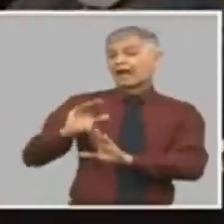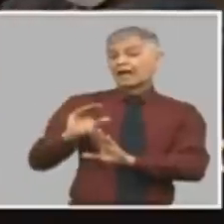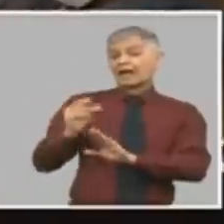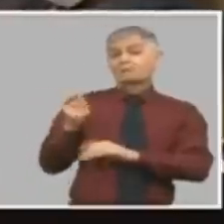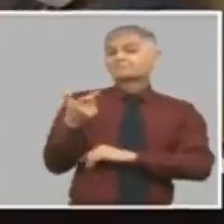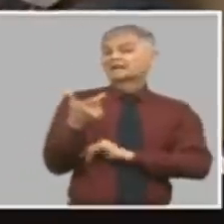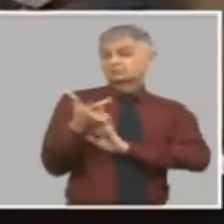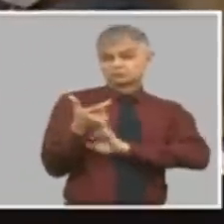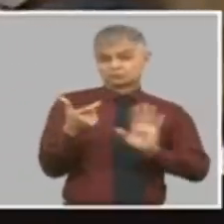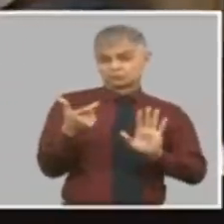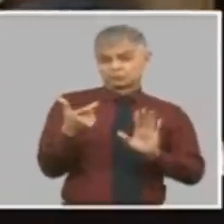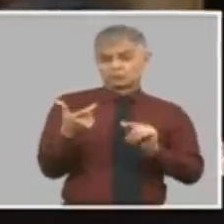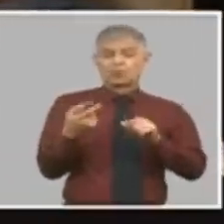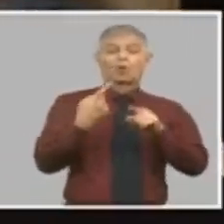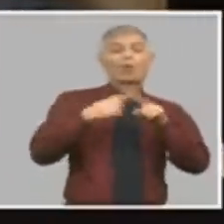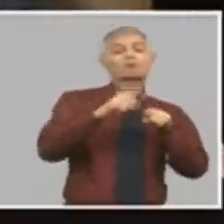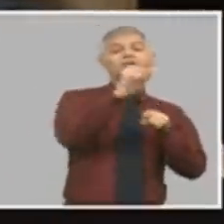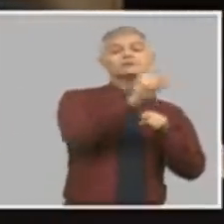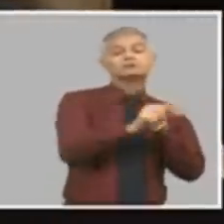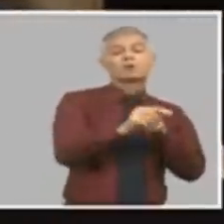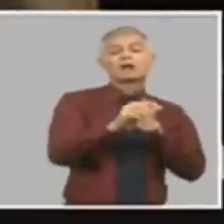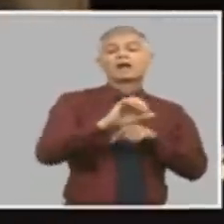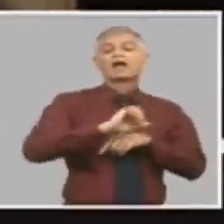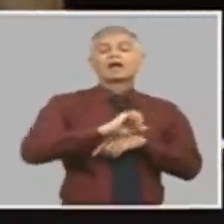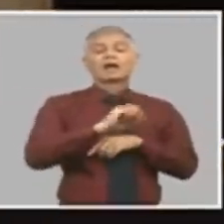personas que ganan peso y ganan CUC.